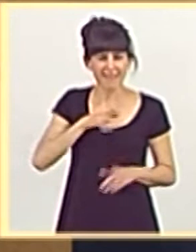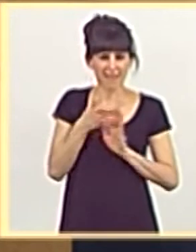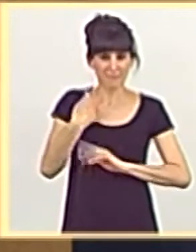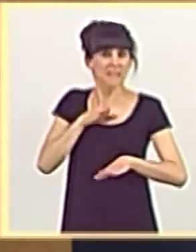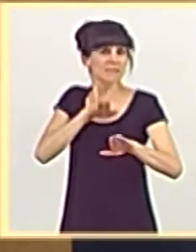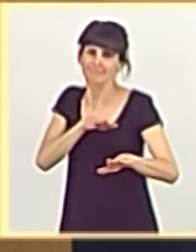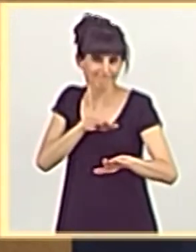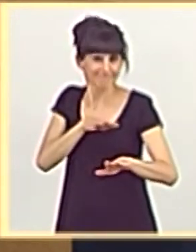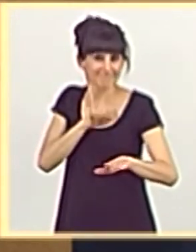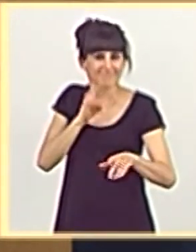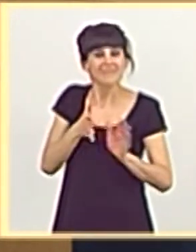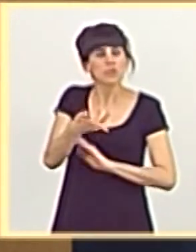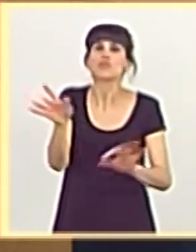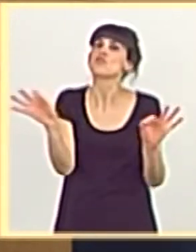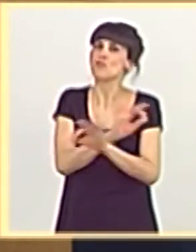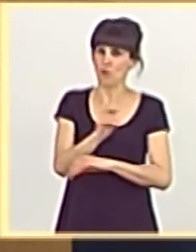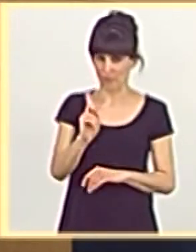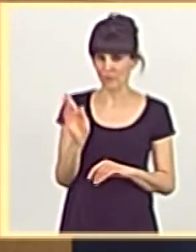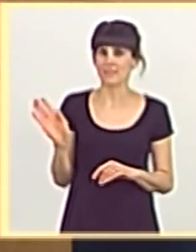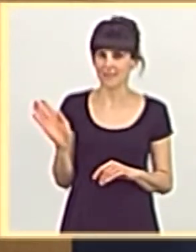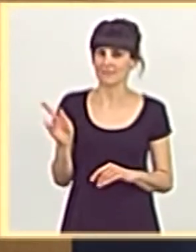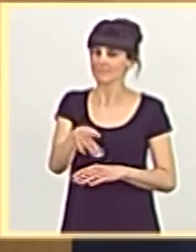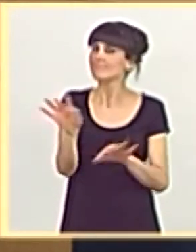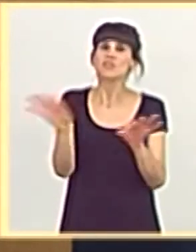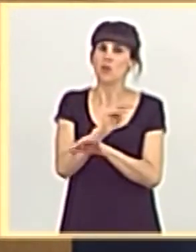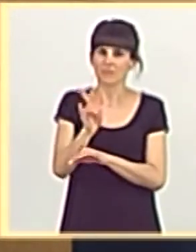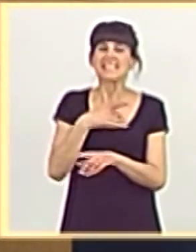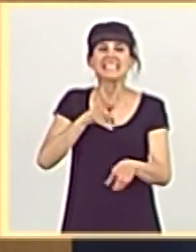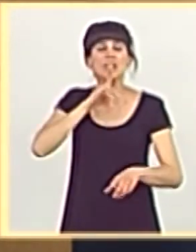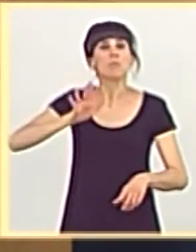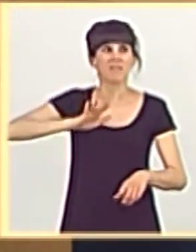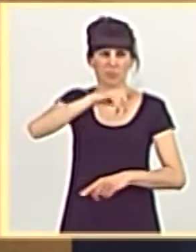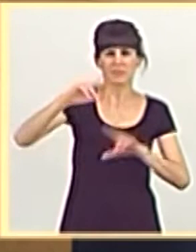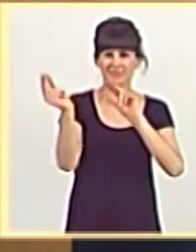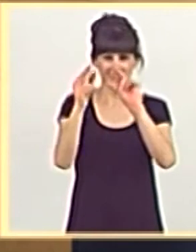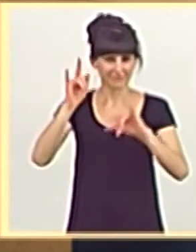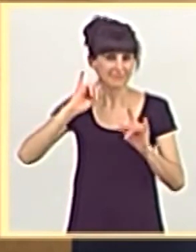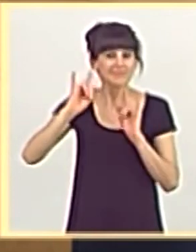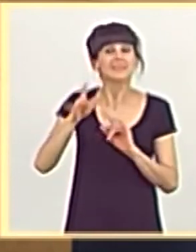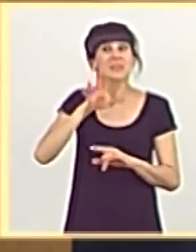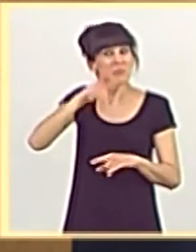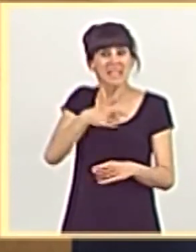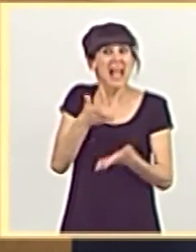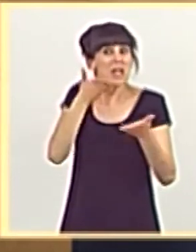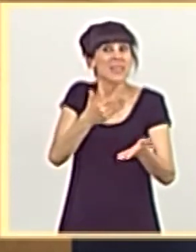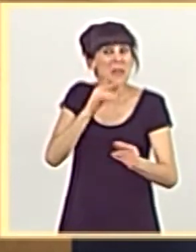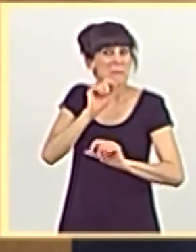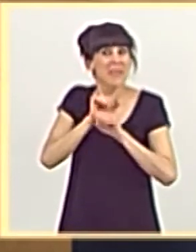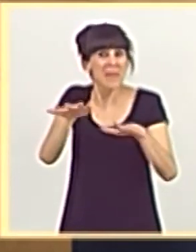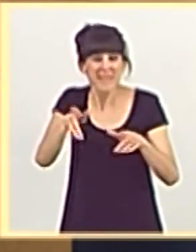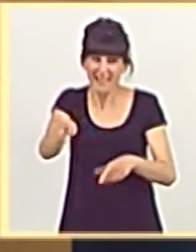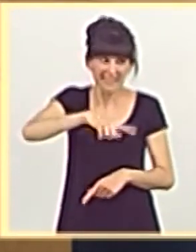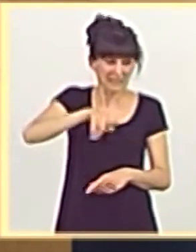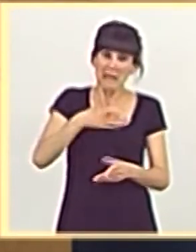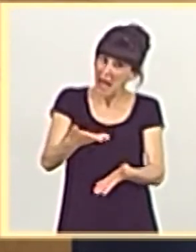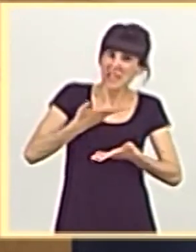No vayan a confundirse. No se confundan ni un solo milímetro porque no han ayudado a salir de la pandemia a